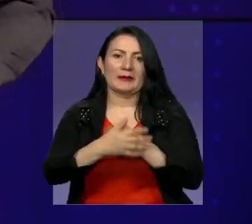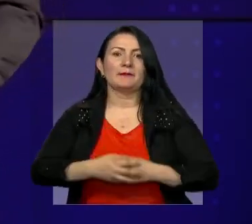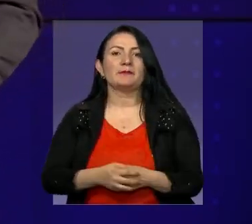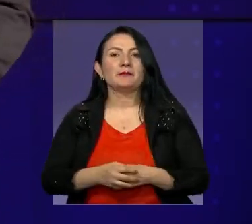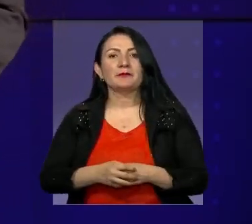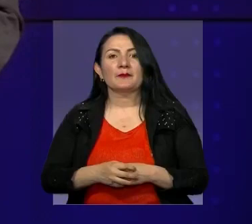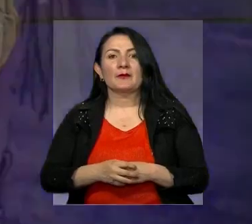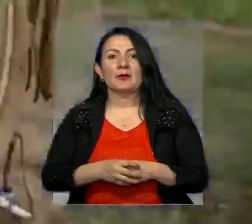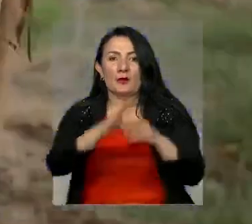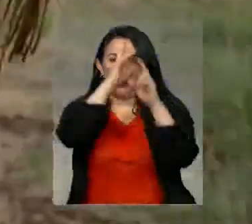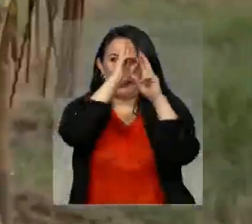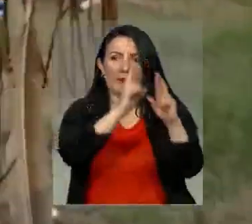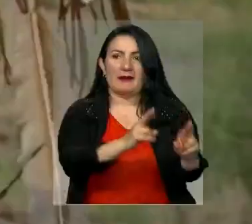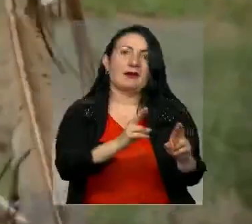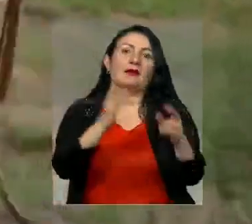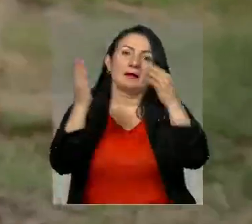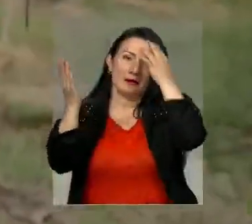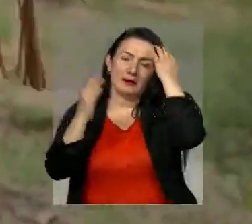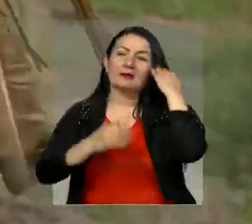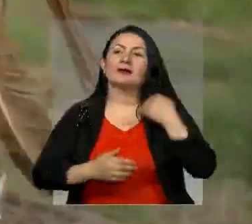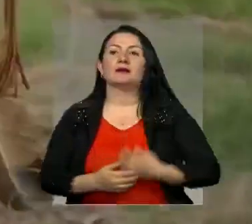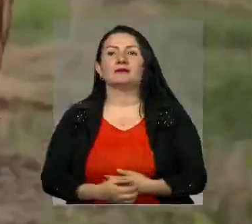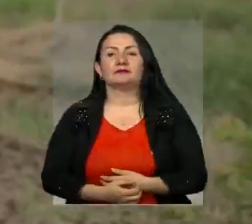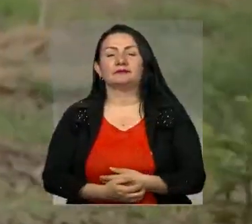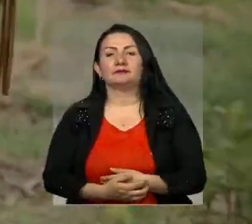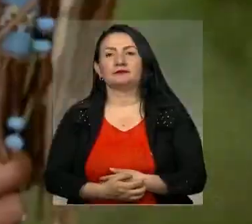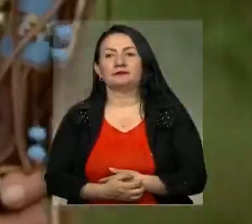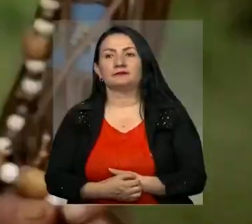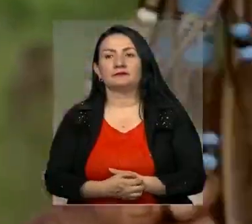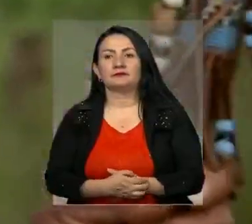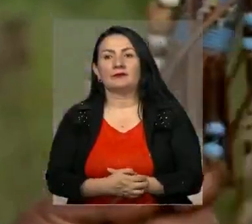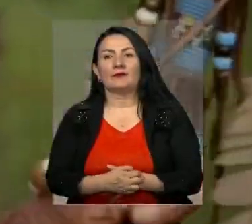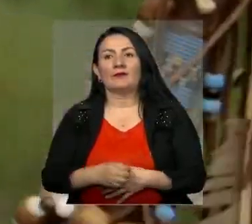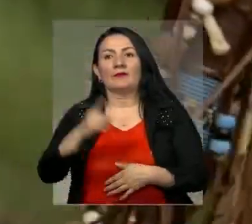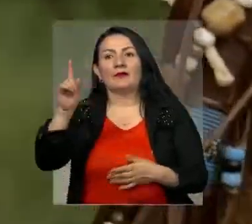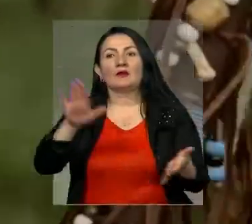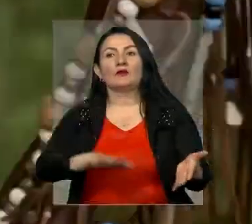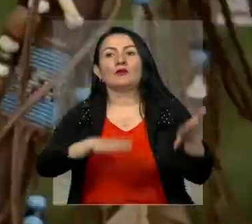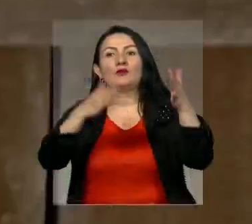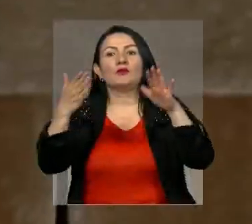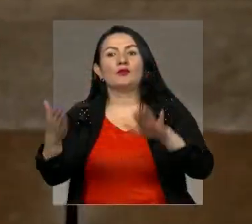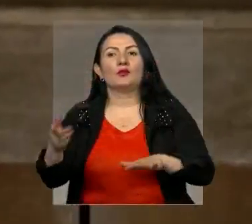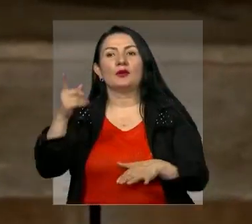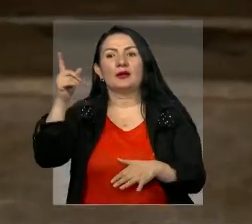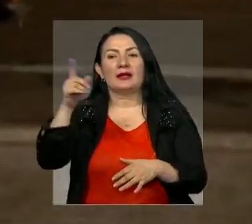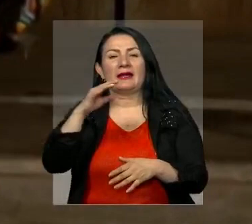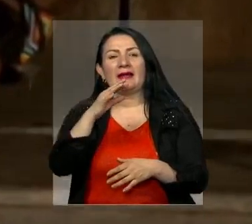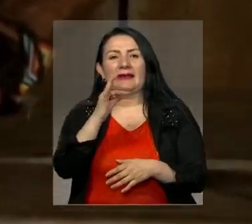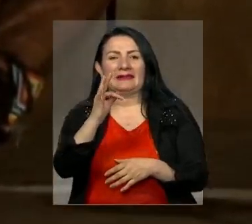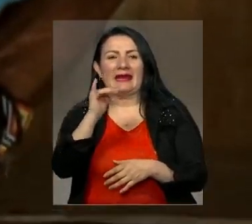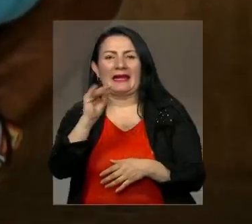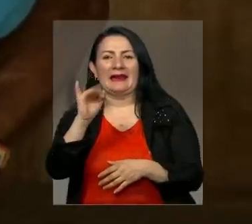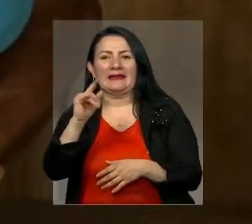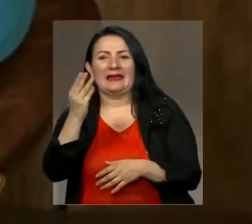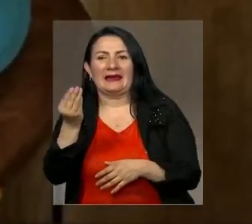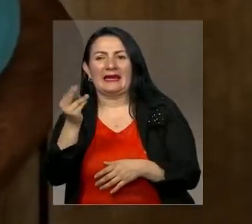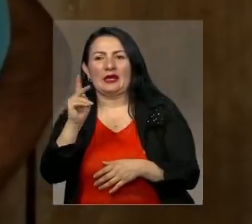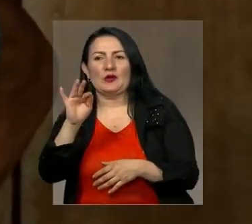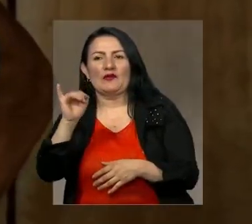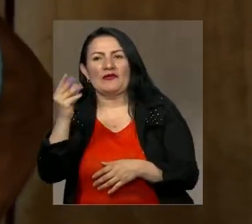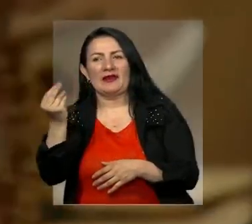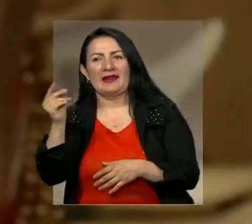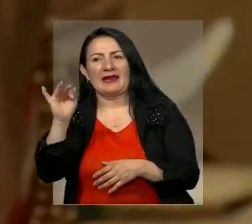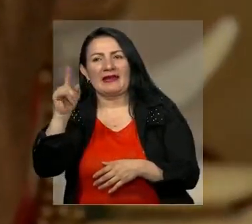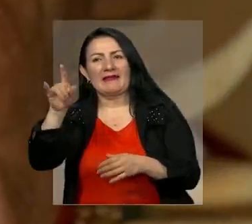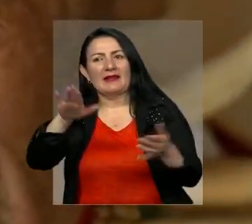tiene que ver con un homenaje que se realizó. Vamos a ver de qué se trata. Estamos hablando del fallecimiento del taita querubín Queta Alvarado,